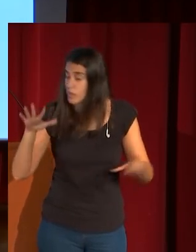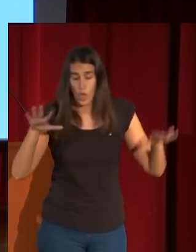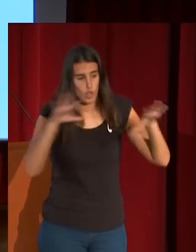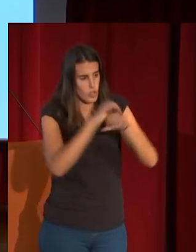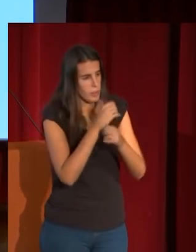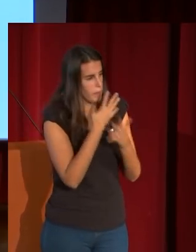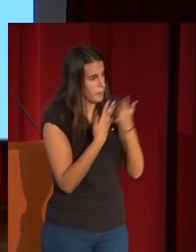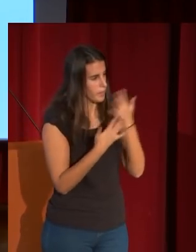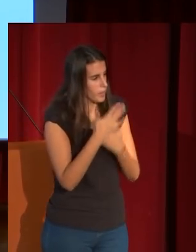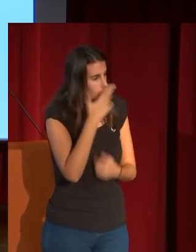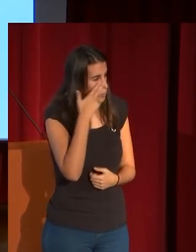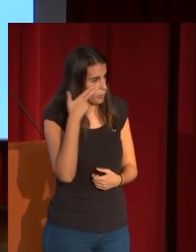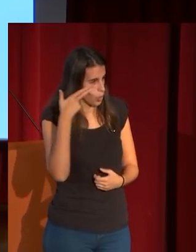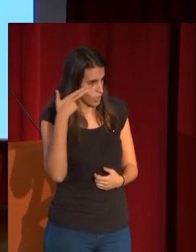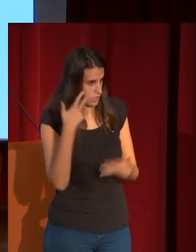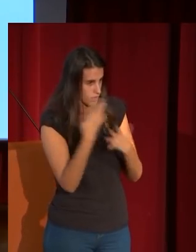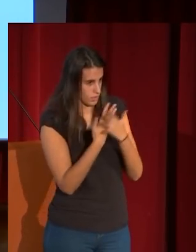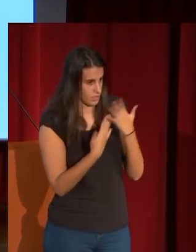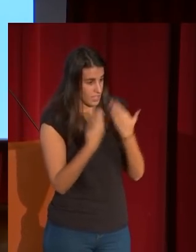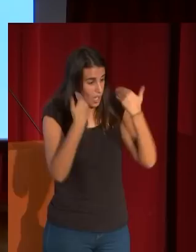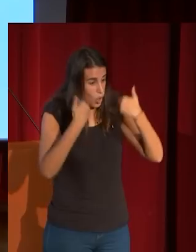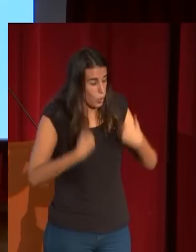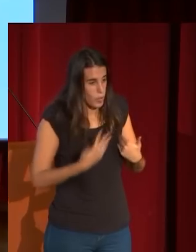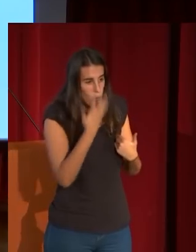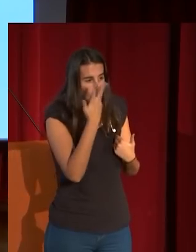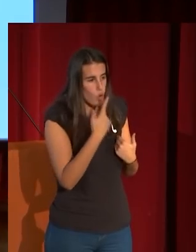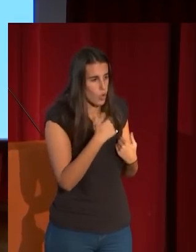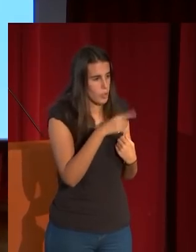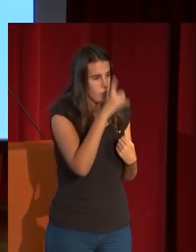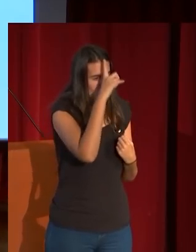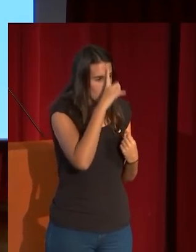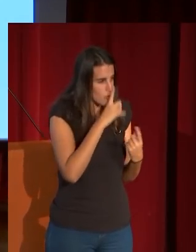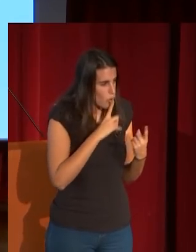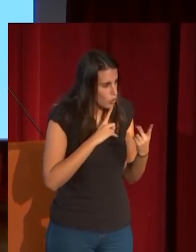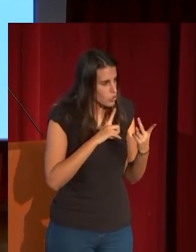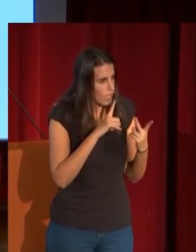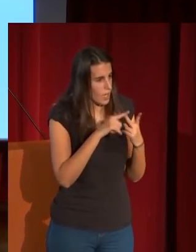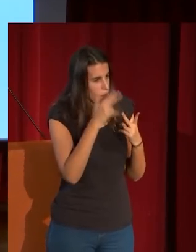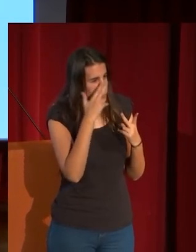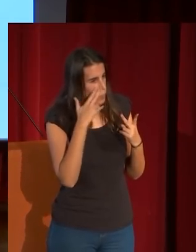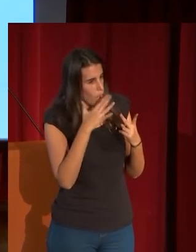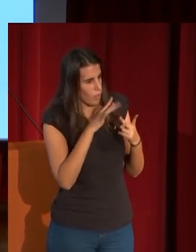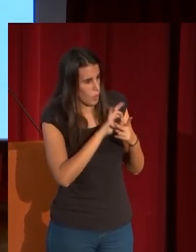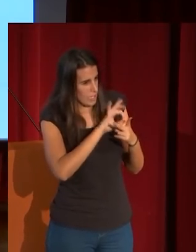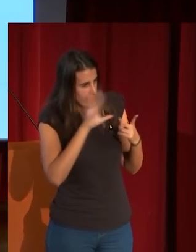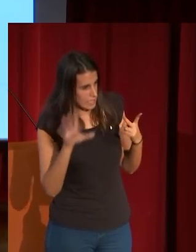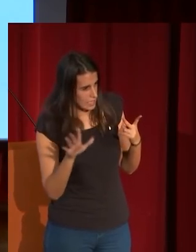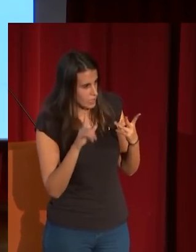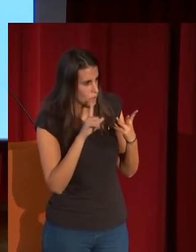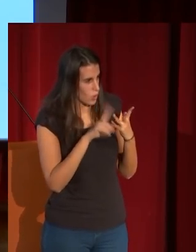violeta cómo el color del cuerpo va cambiando rosa malva aquí violáceo